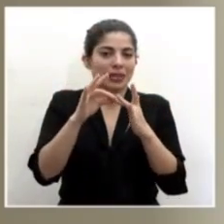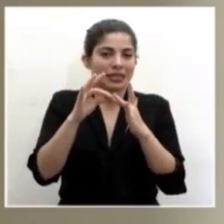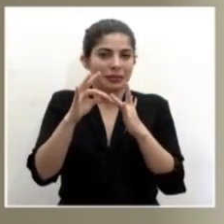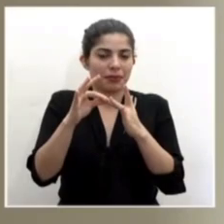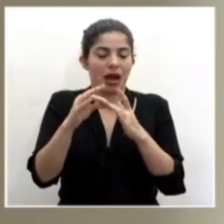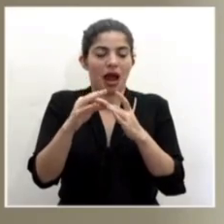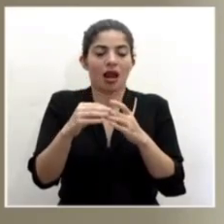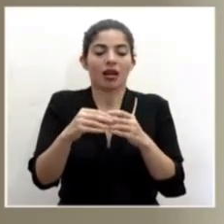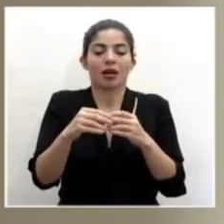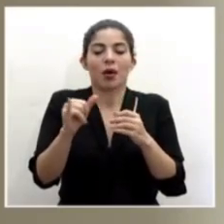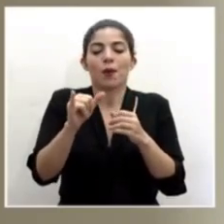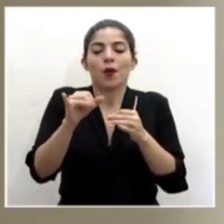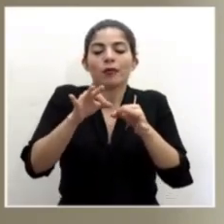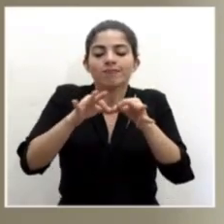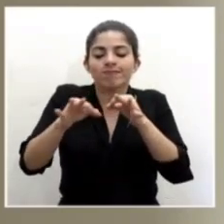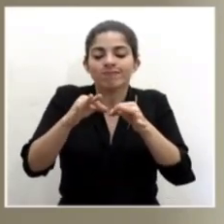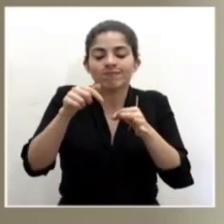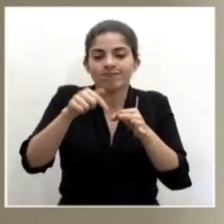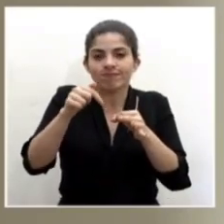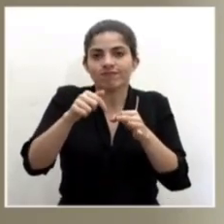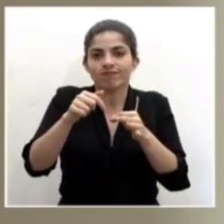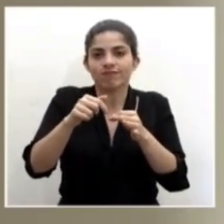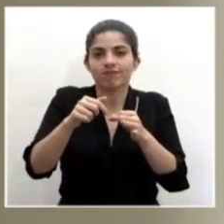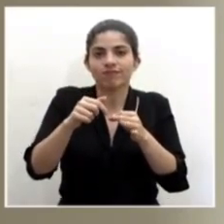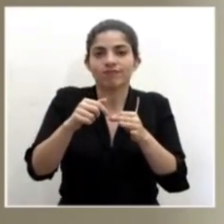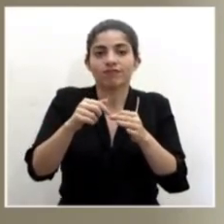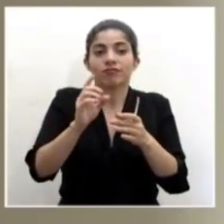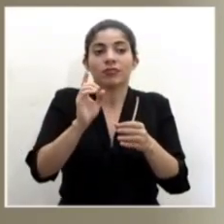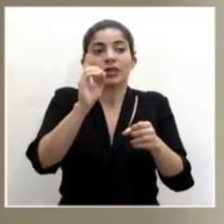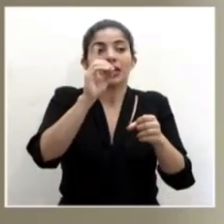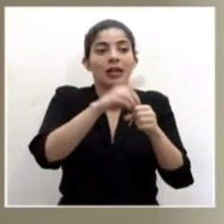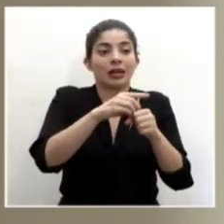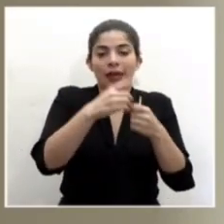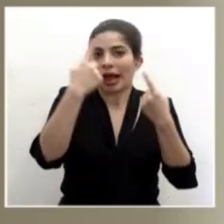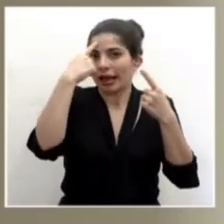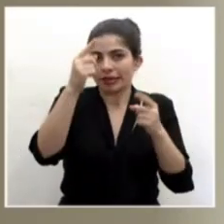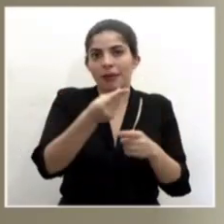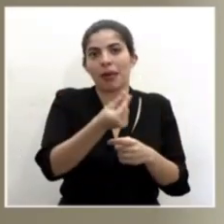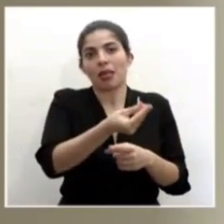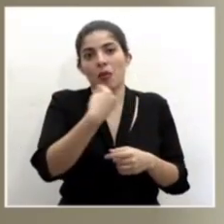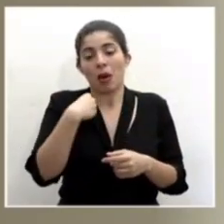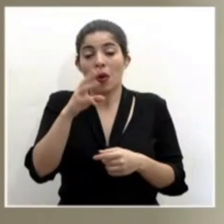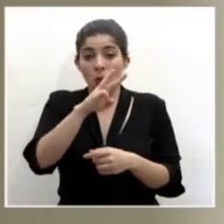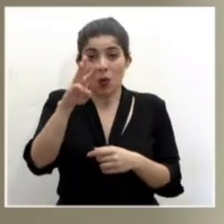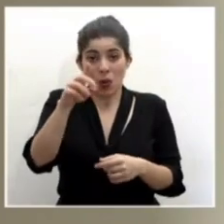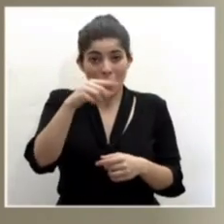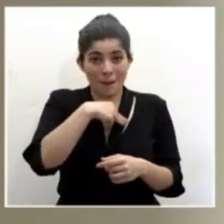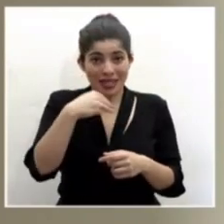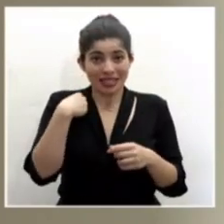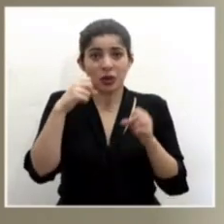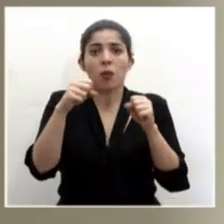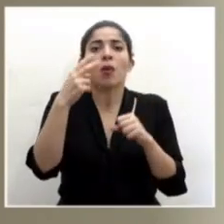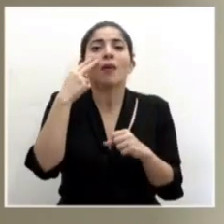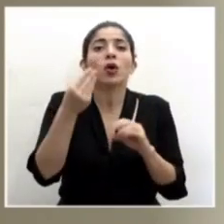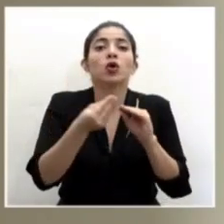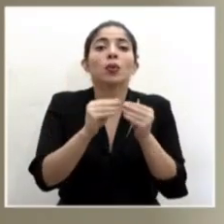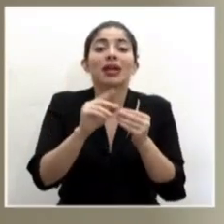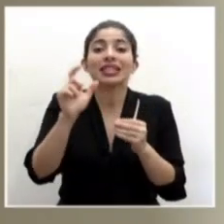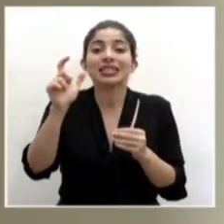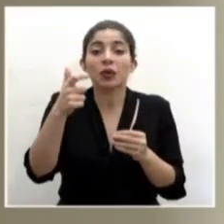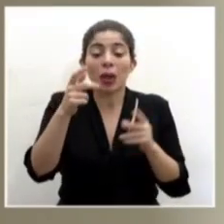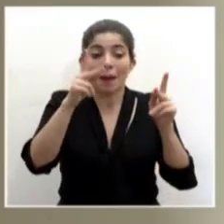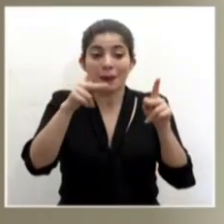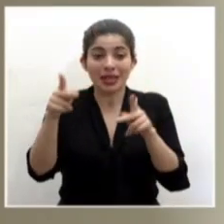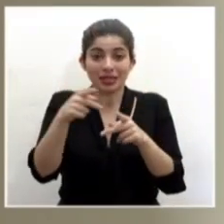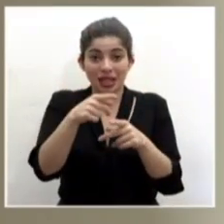estar explicando por qué estas cuentas están rebotando. En la página web del Ministerio van a poder encontrar no sólo el número de cédula de las personas